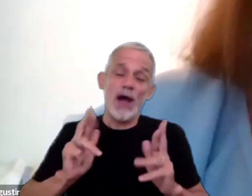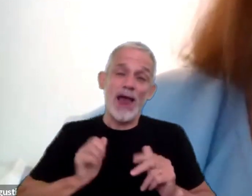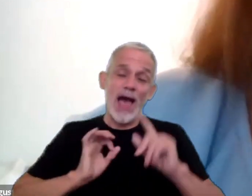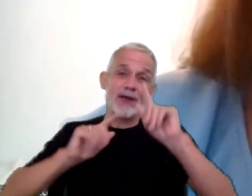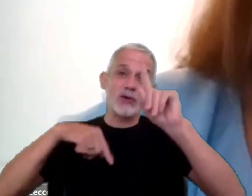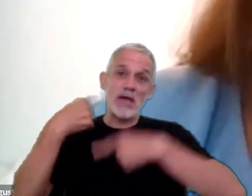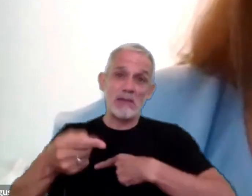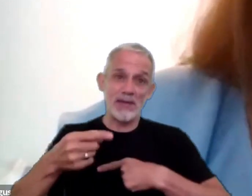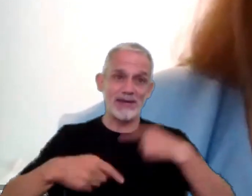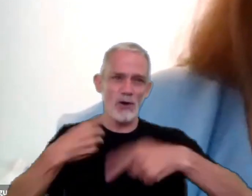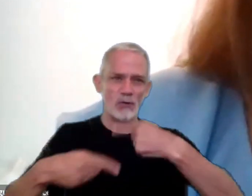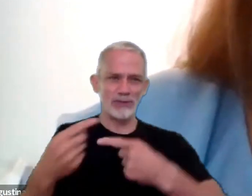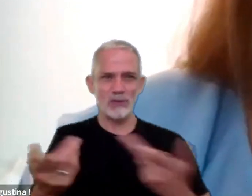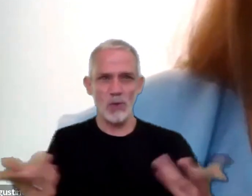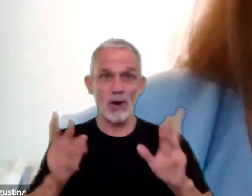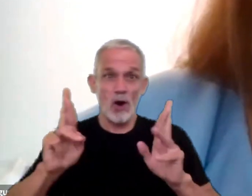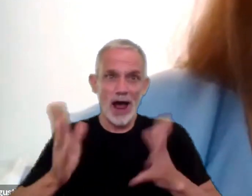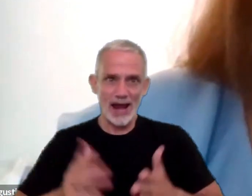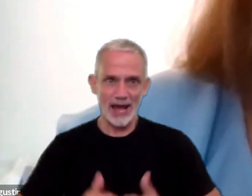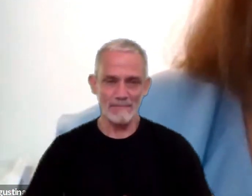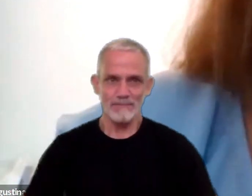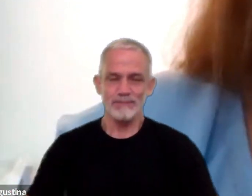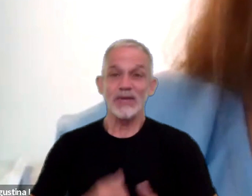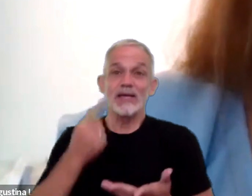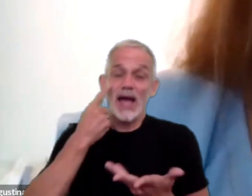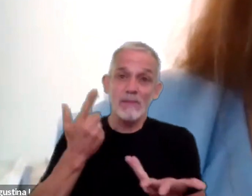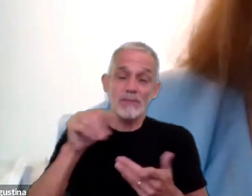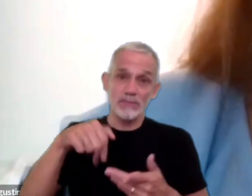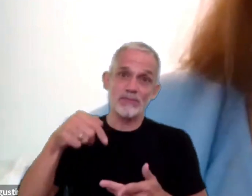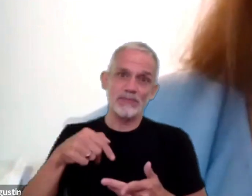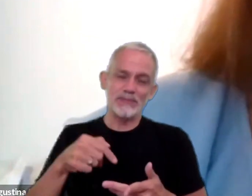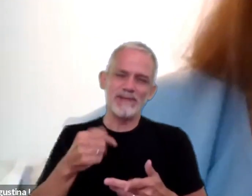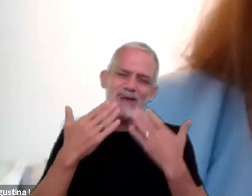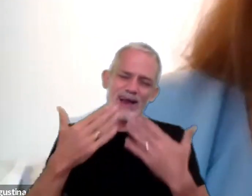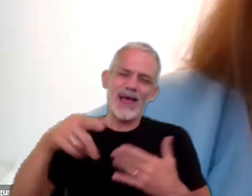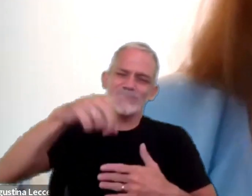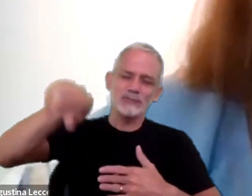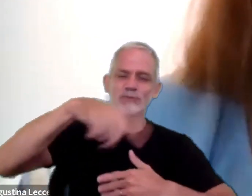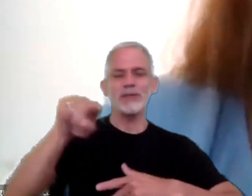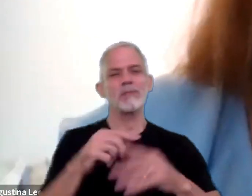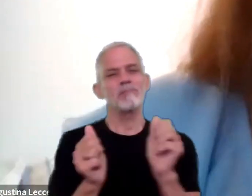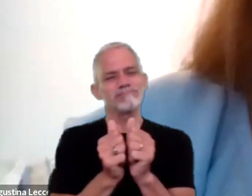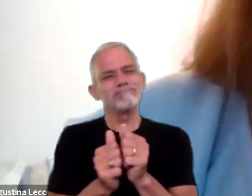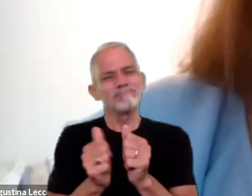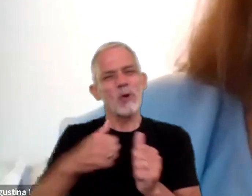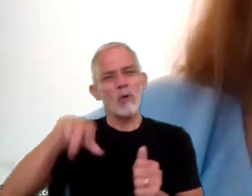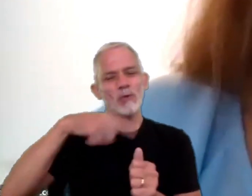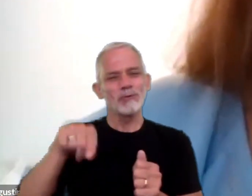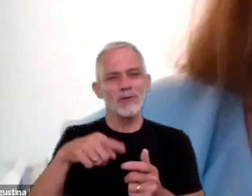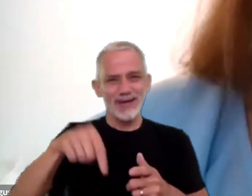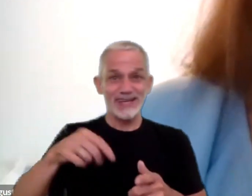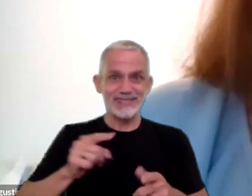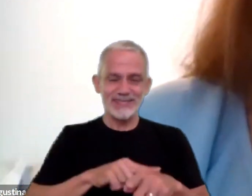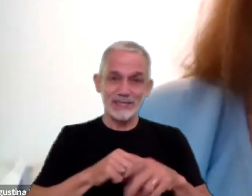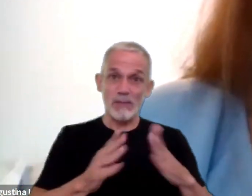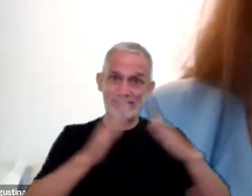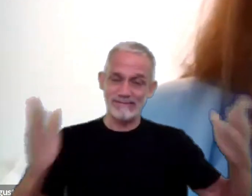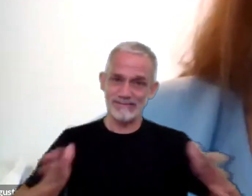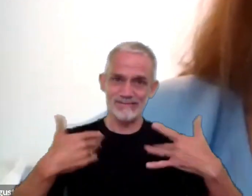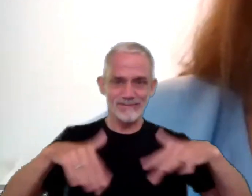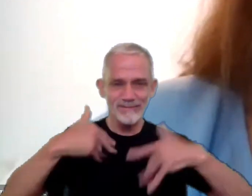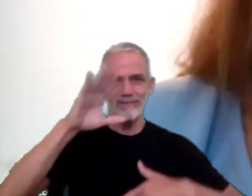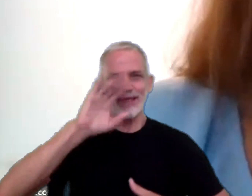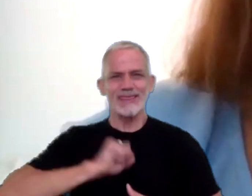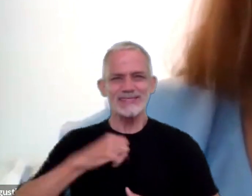Bueno, agradecerles de verdad muchísimo por habernos acompañado durante todo este tiempo. Para nosotros, ustedes saben que es todo un desafío cuando uno